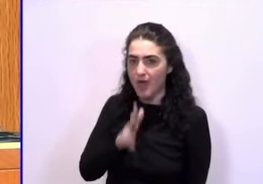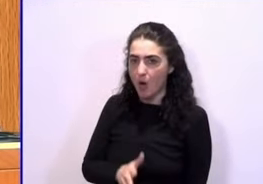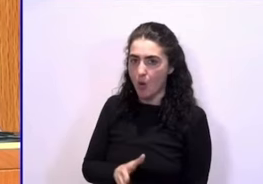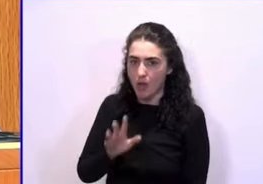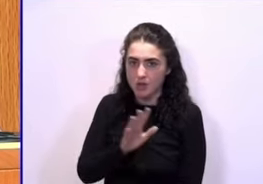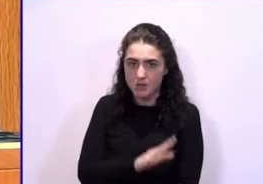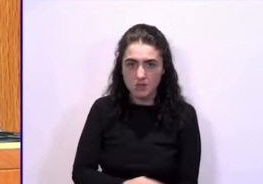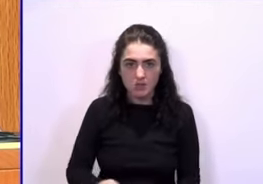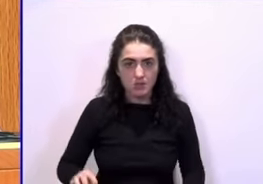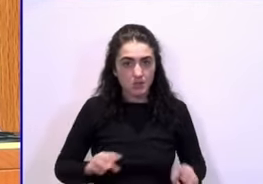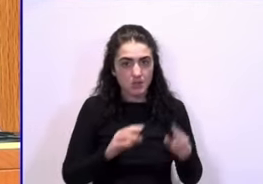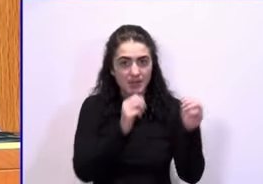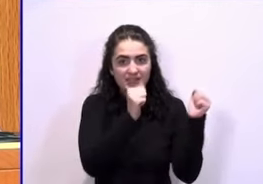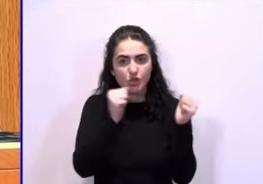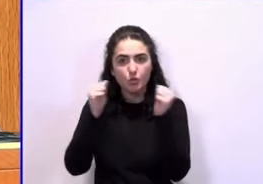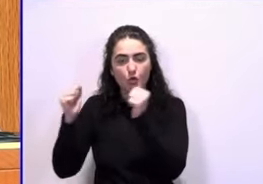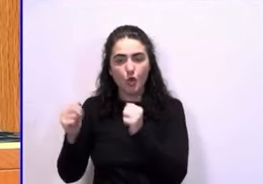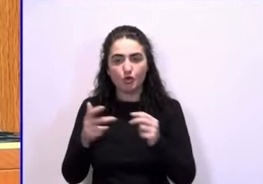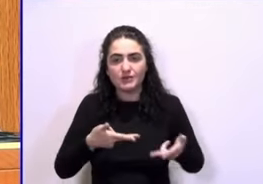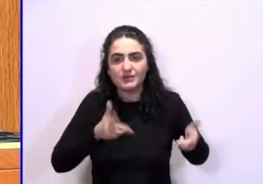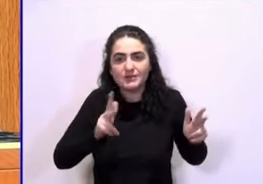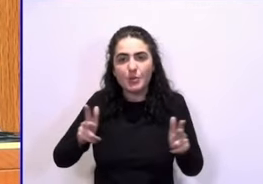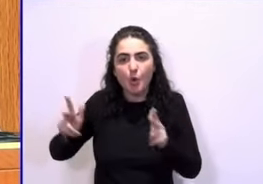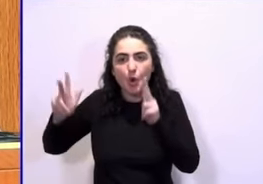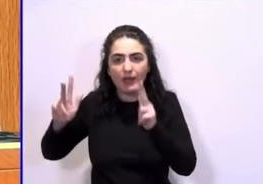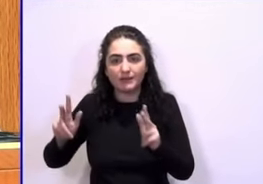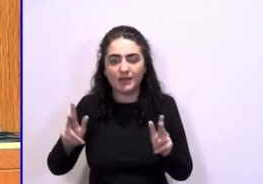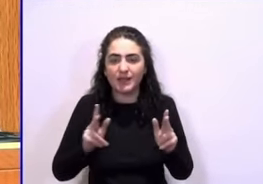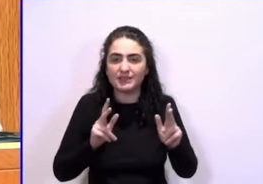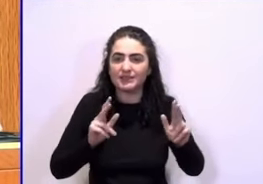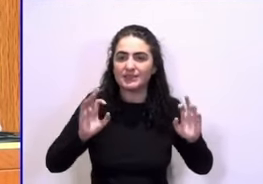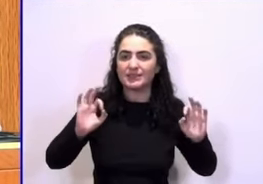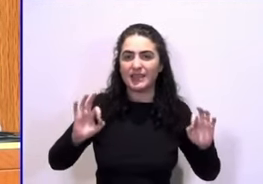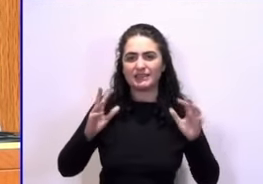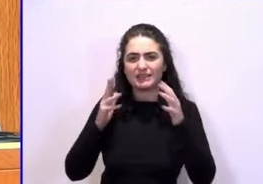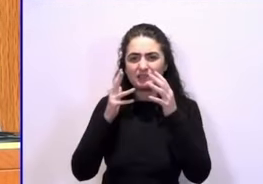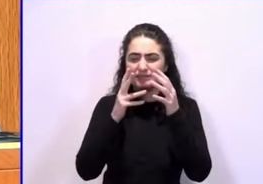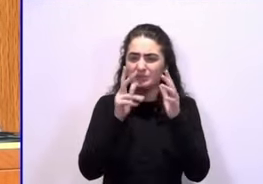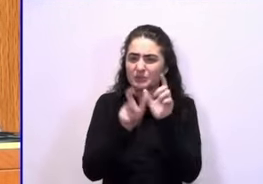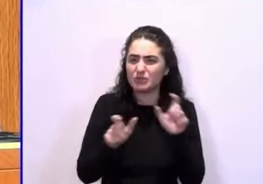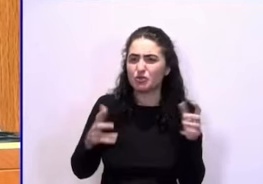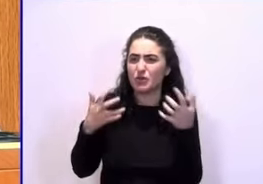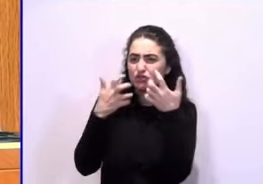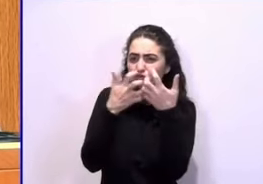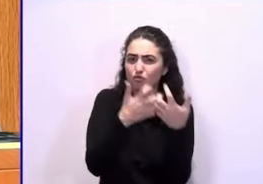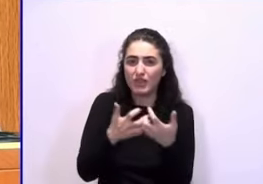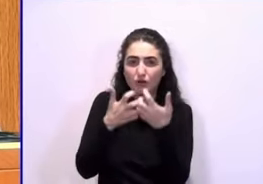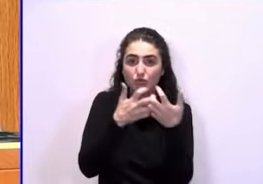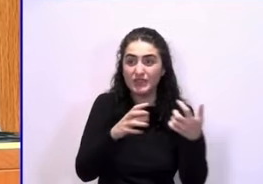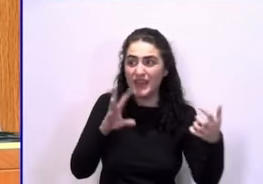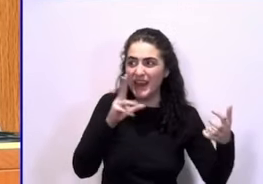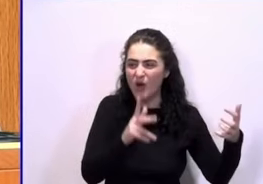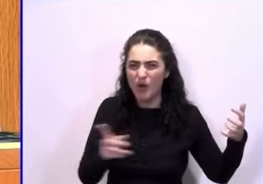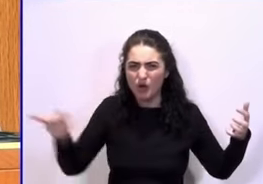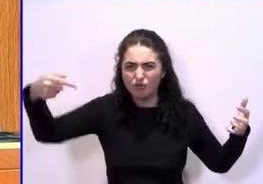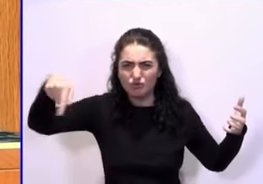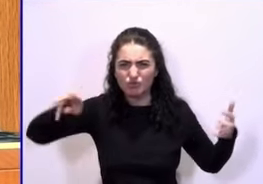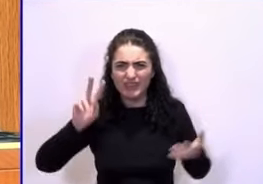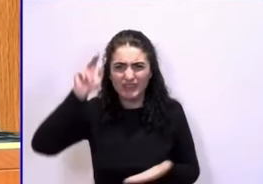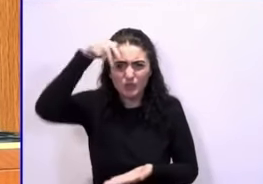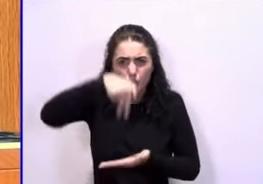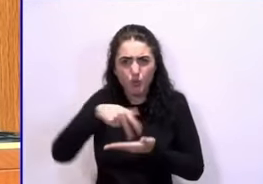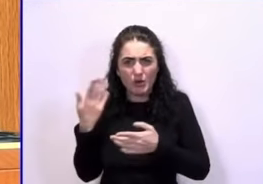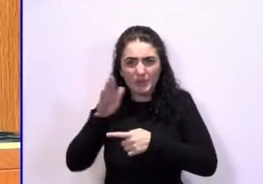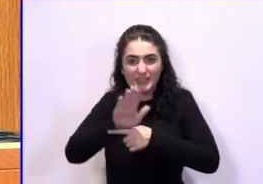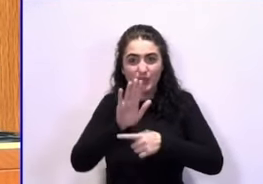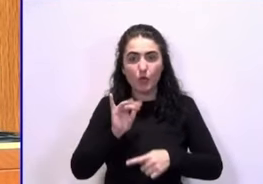en las instituciones democráticas por las que tantos y tantas lucharon gente como ustedes me alegro de